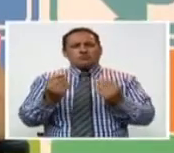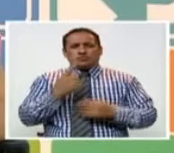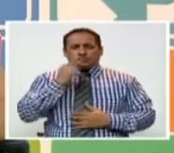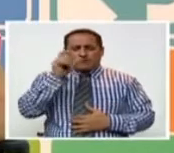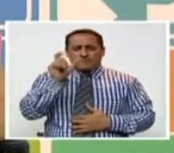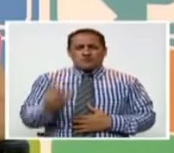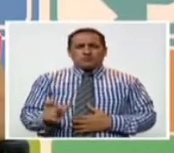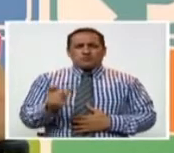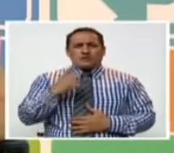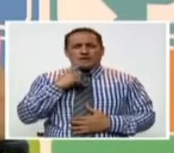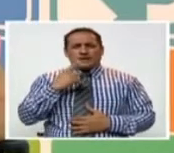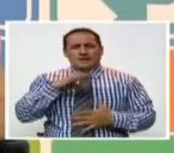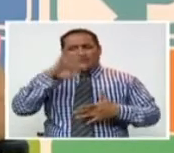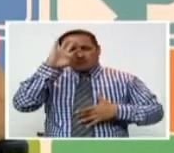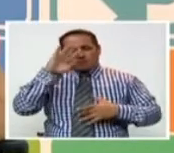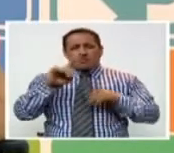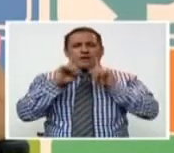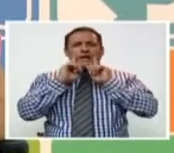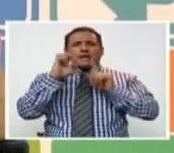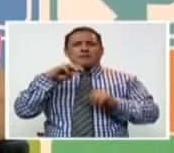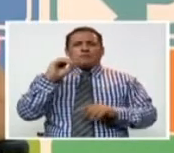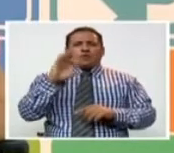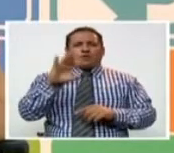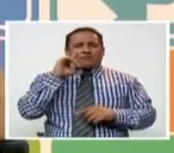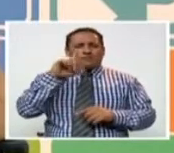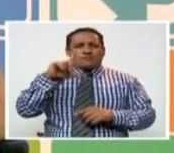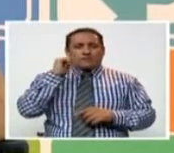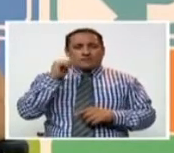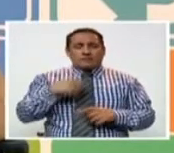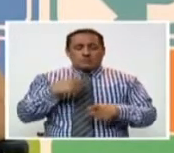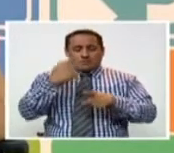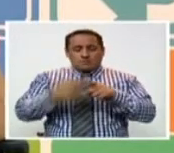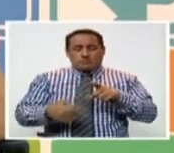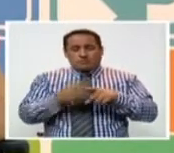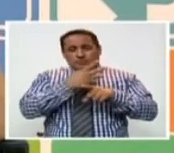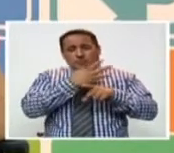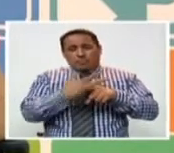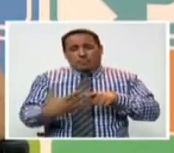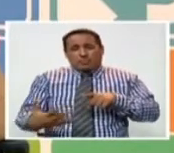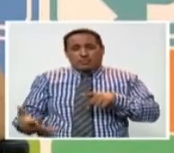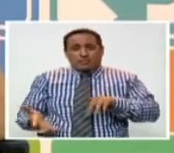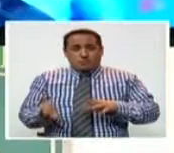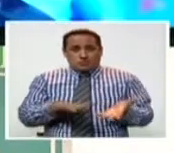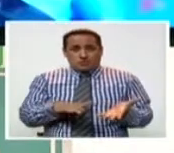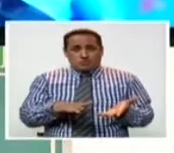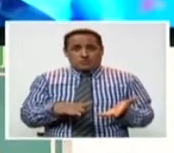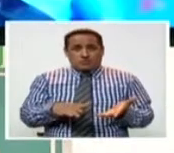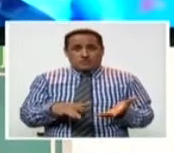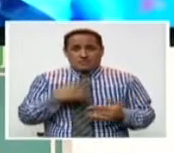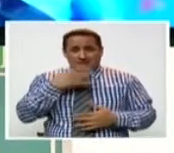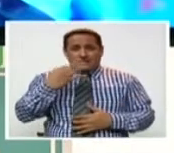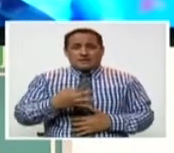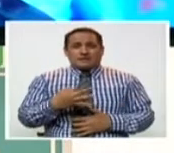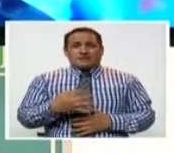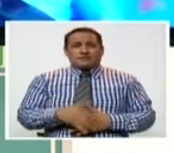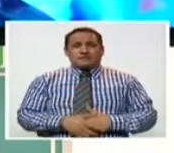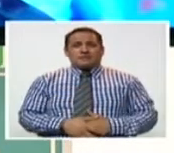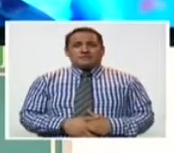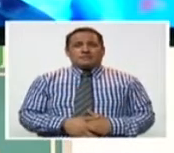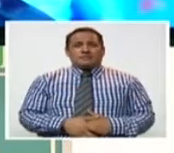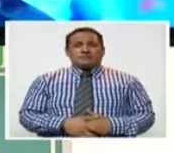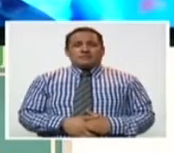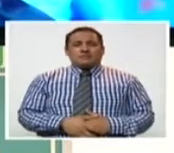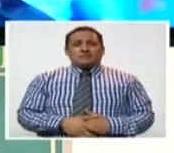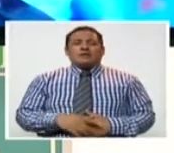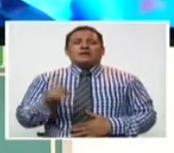una persona sufría de hemofilia, pues se cortaba y podía morir desangrada. Bueno, esas son